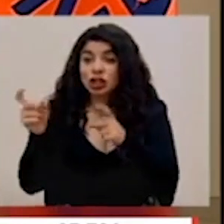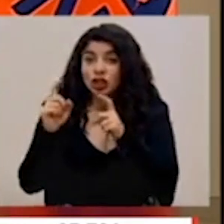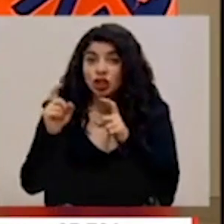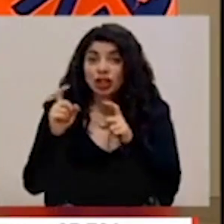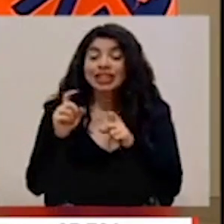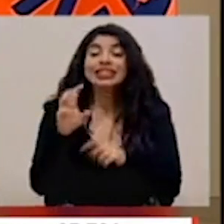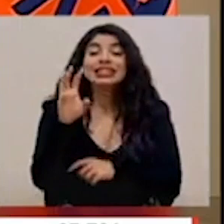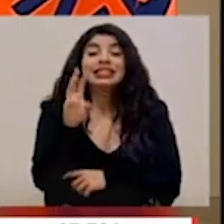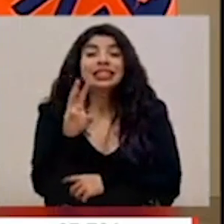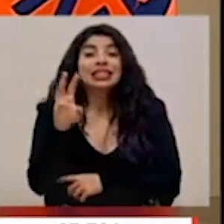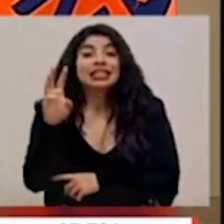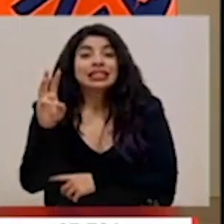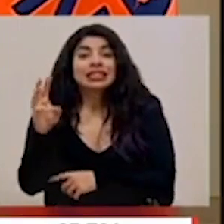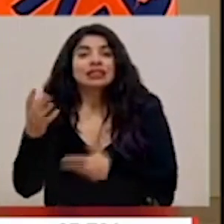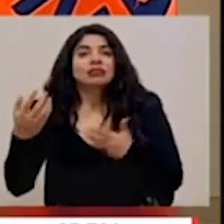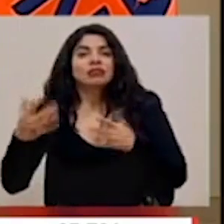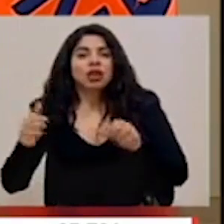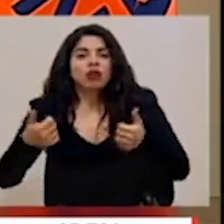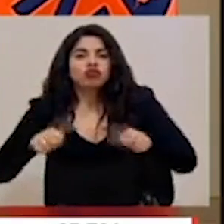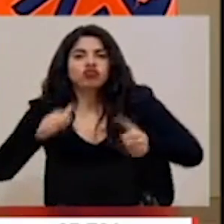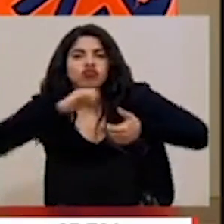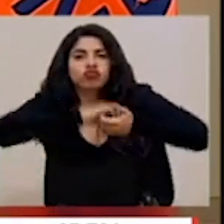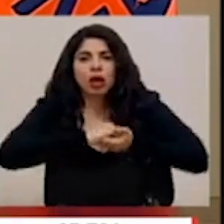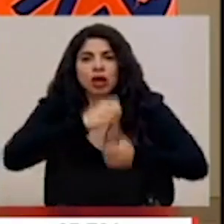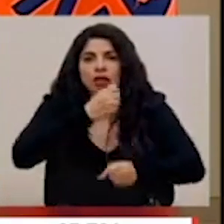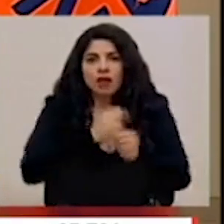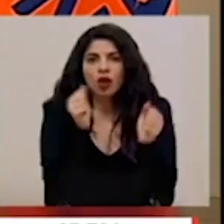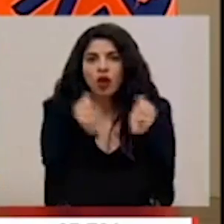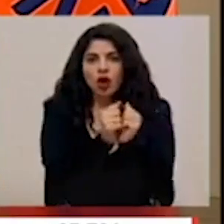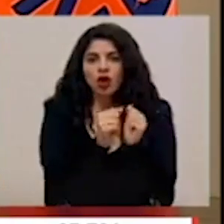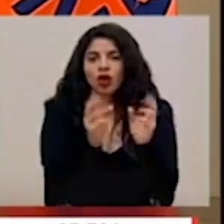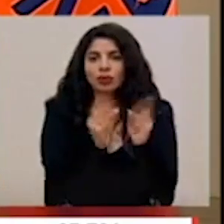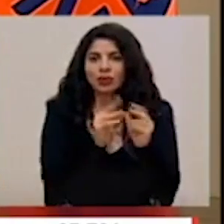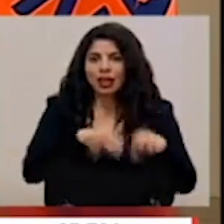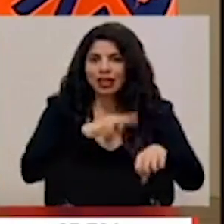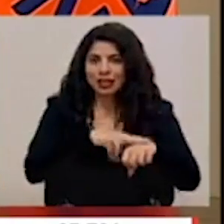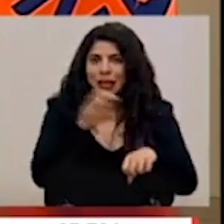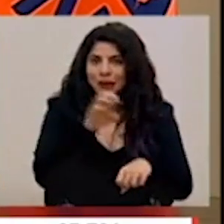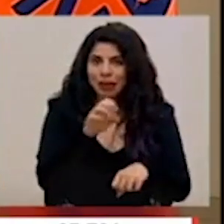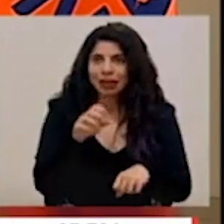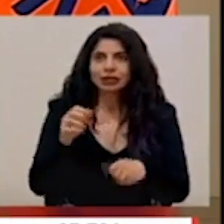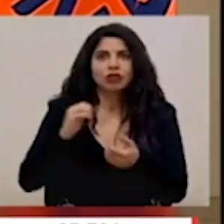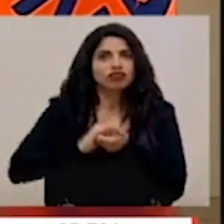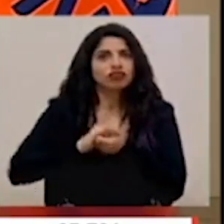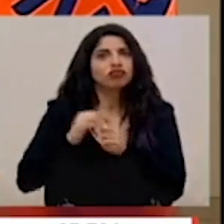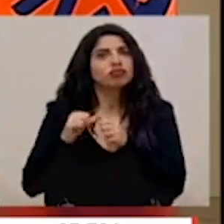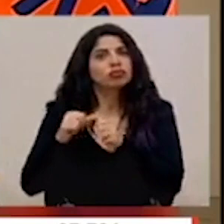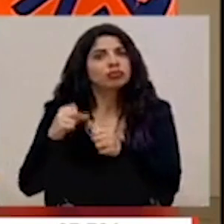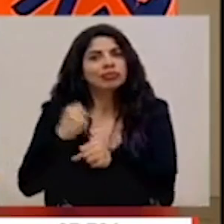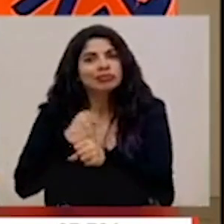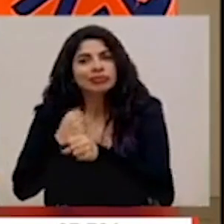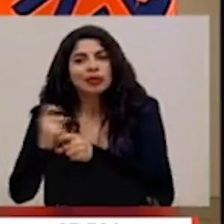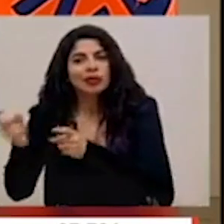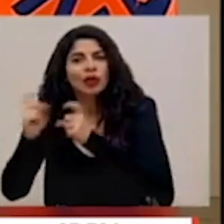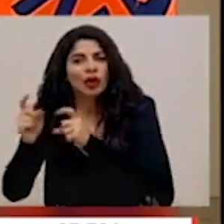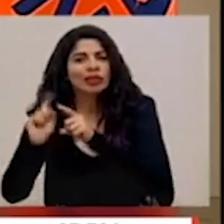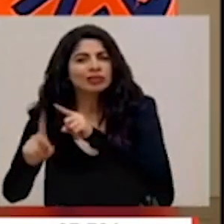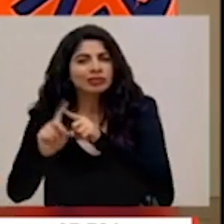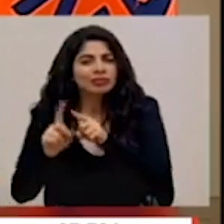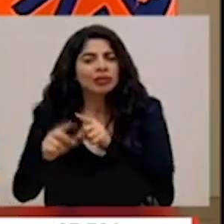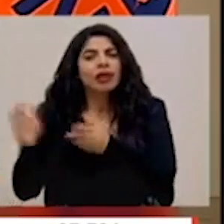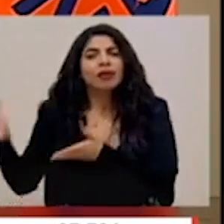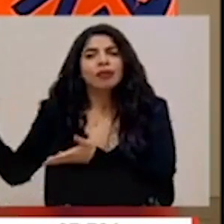establecieron un convenio de trabajo con la CNE y siguen operando diferentes esquemas de donación, de